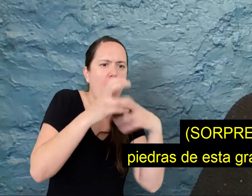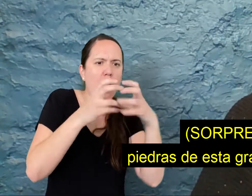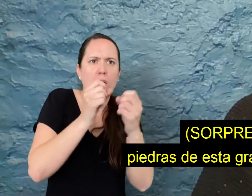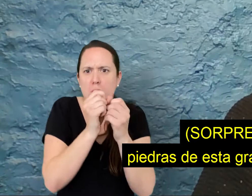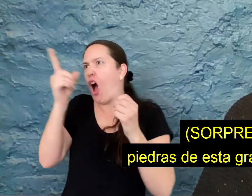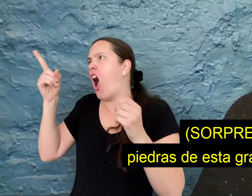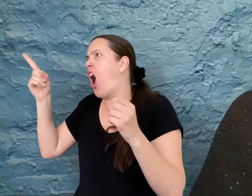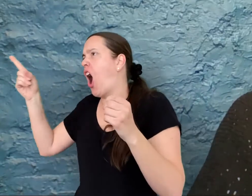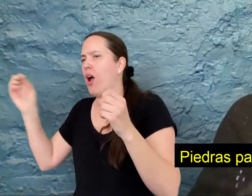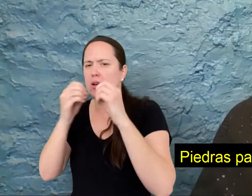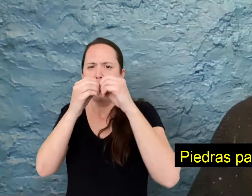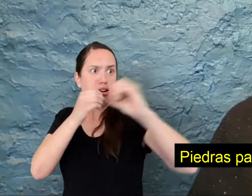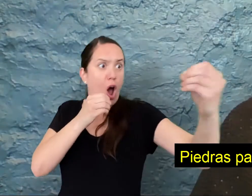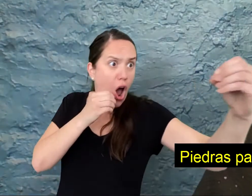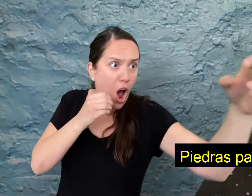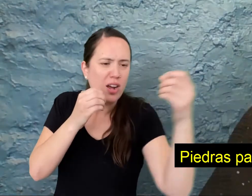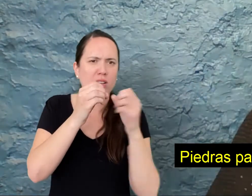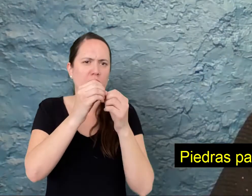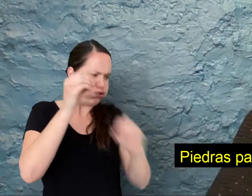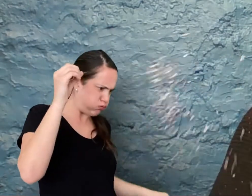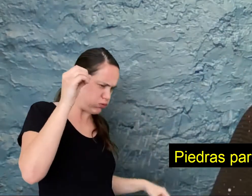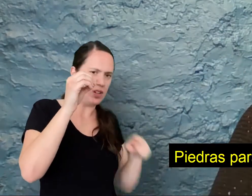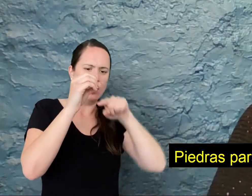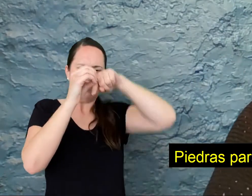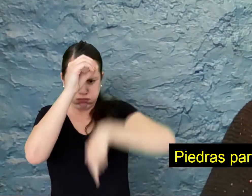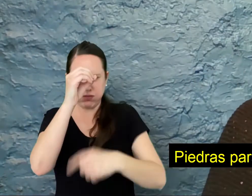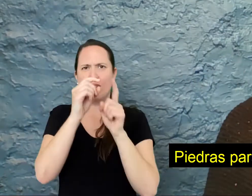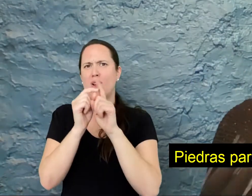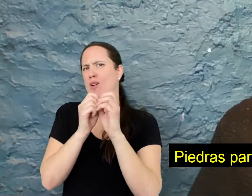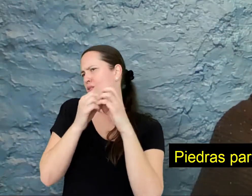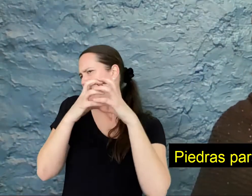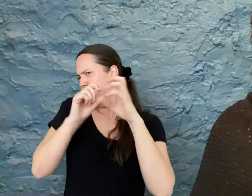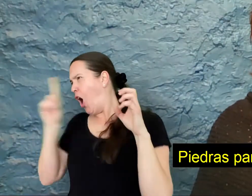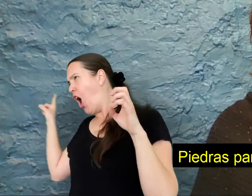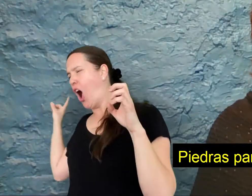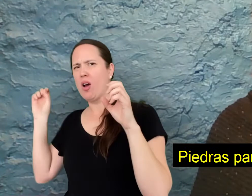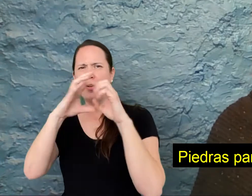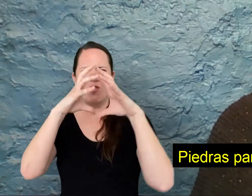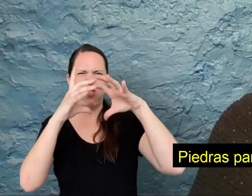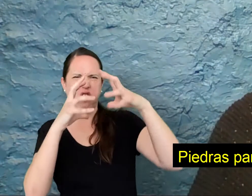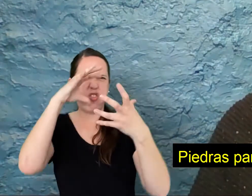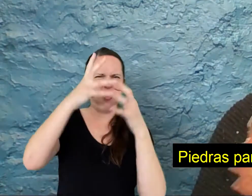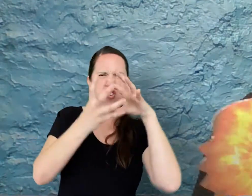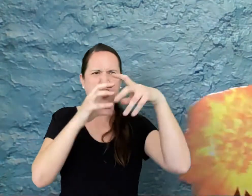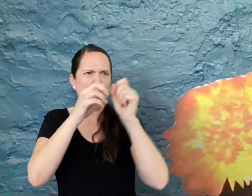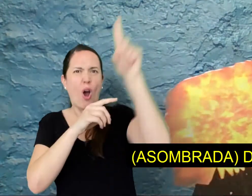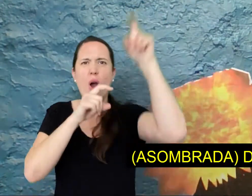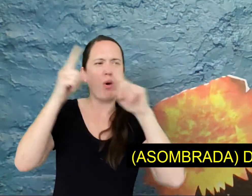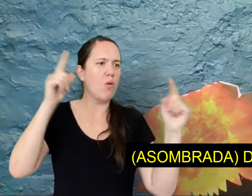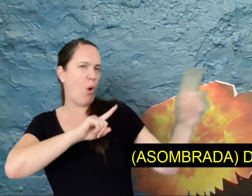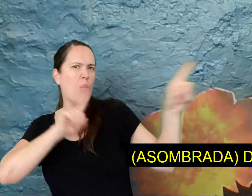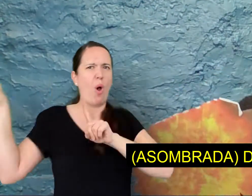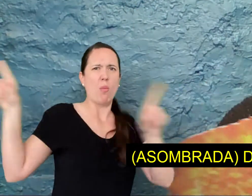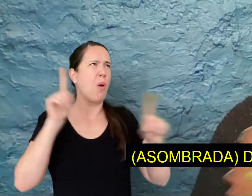bola de fuego. Piedras para arriba, piedras para el ahondado, piedras para el otro, de